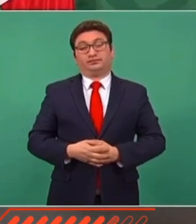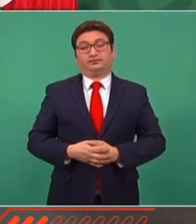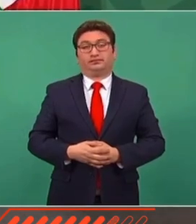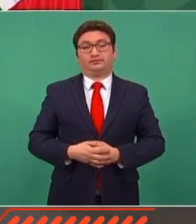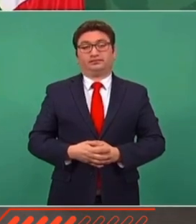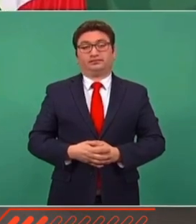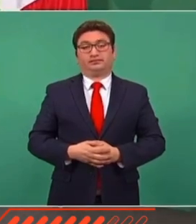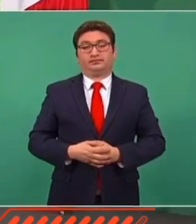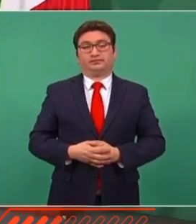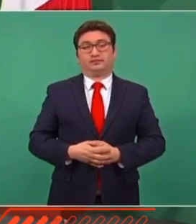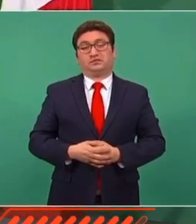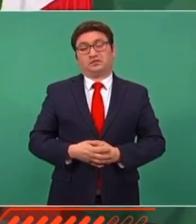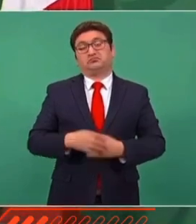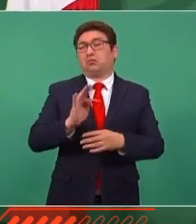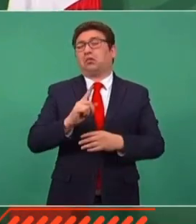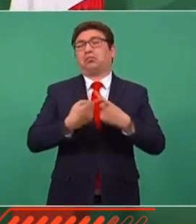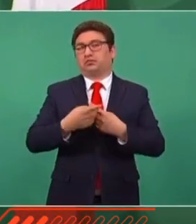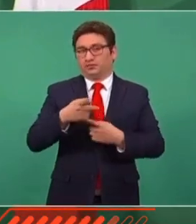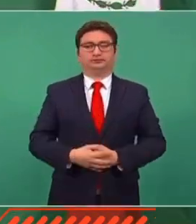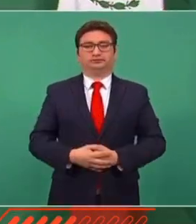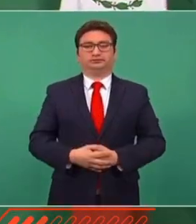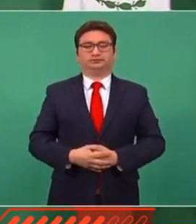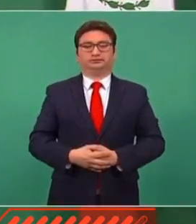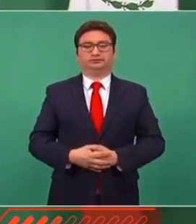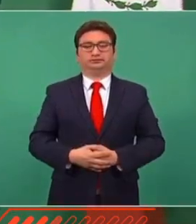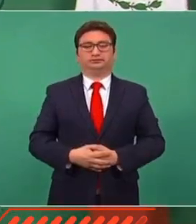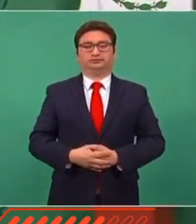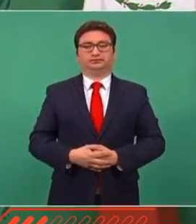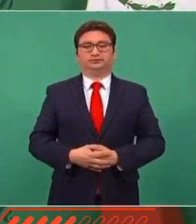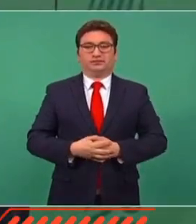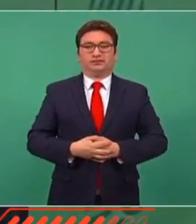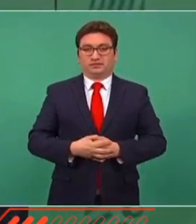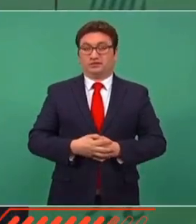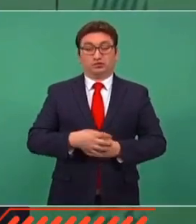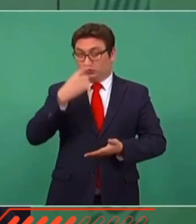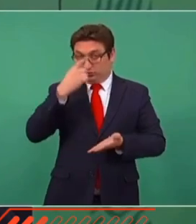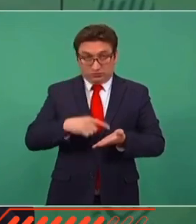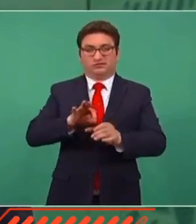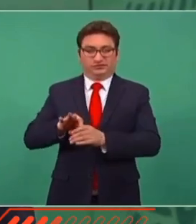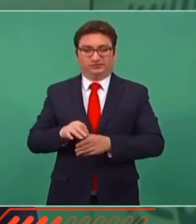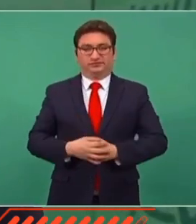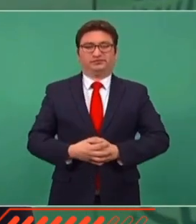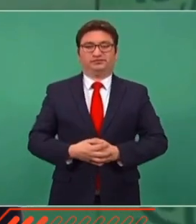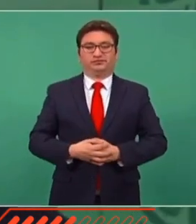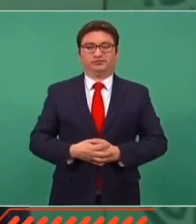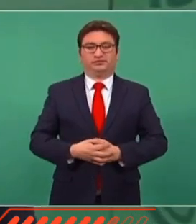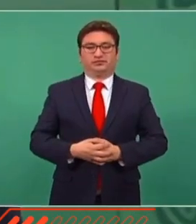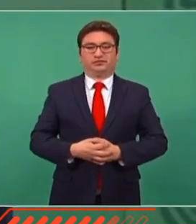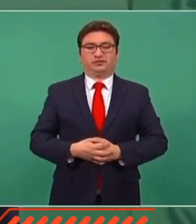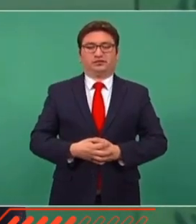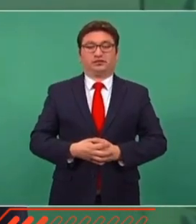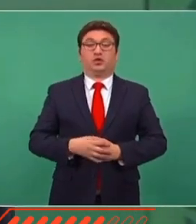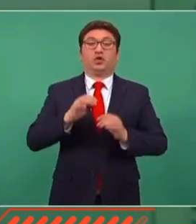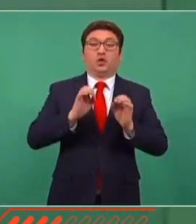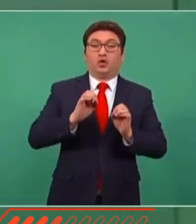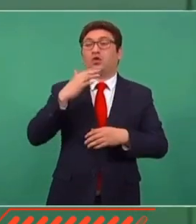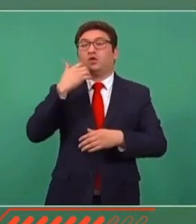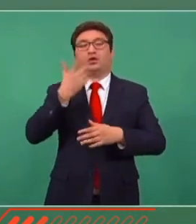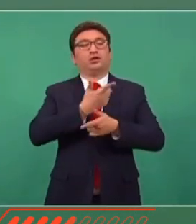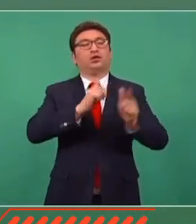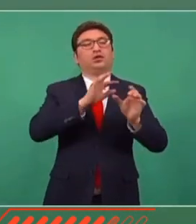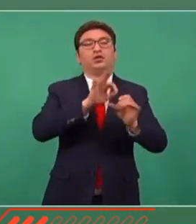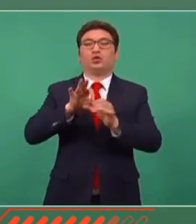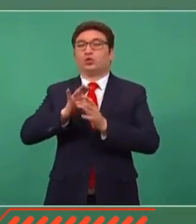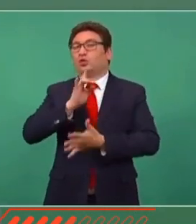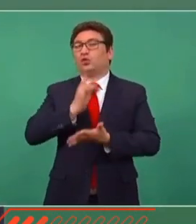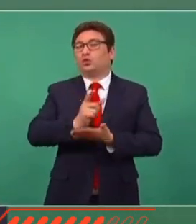un contrasentido, son contrarios a la democracia. No quieren la democracia. O quieren la democracia nada más